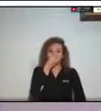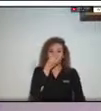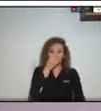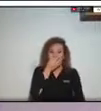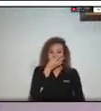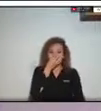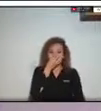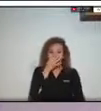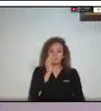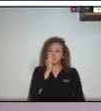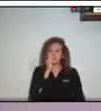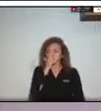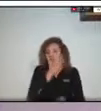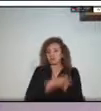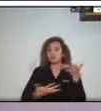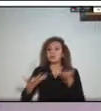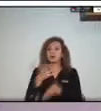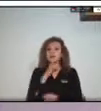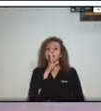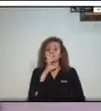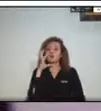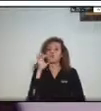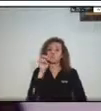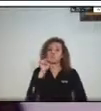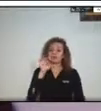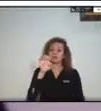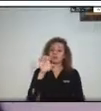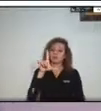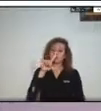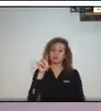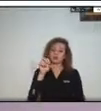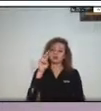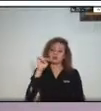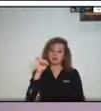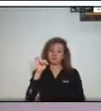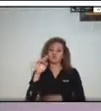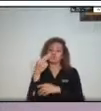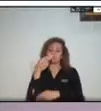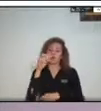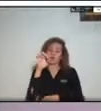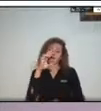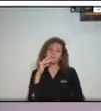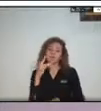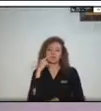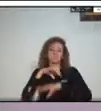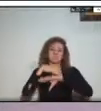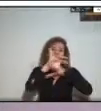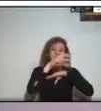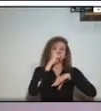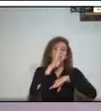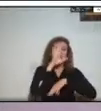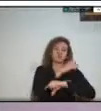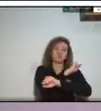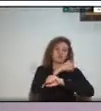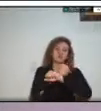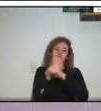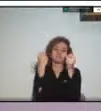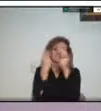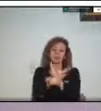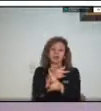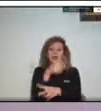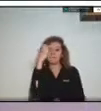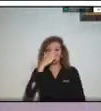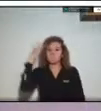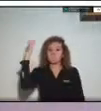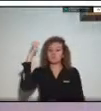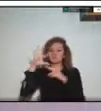estará moderado por Nelson Hernández de la Unidad Nacional para la Gestión de Riesgo de Desastres Nelson es profesional especializado